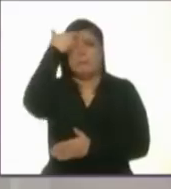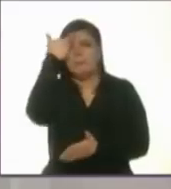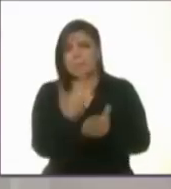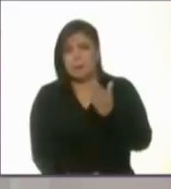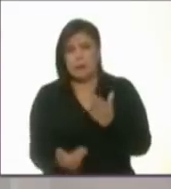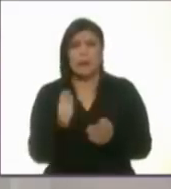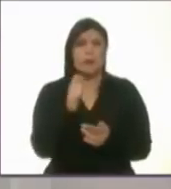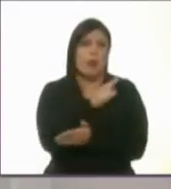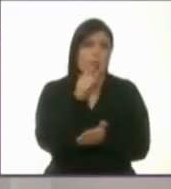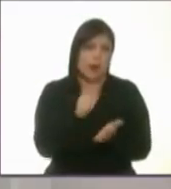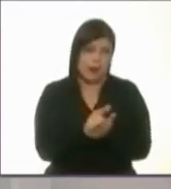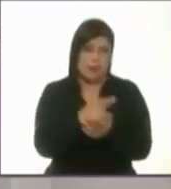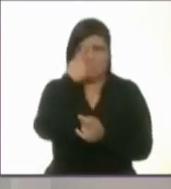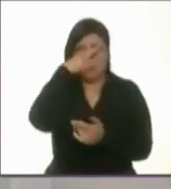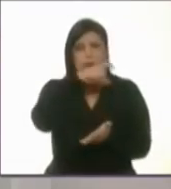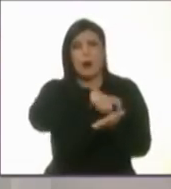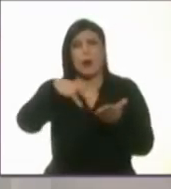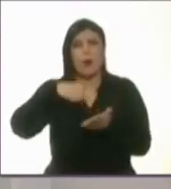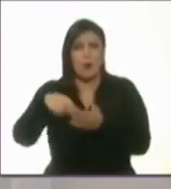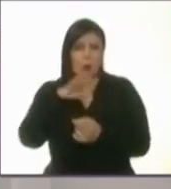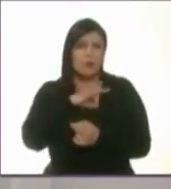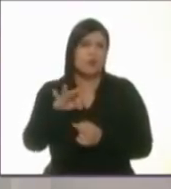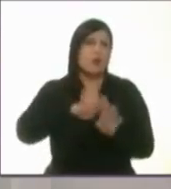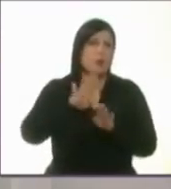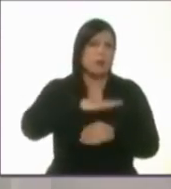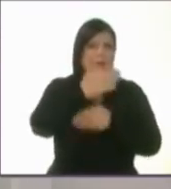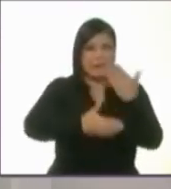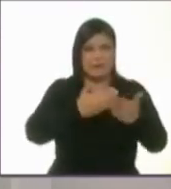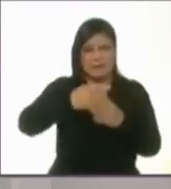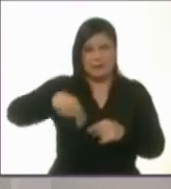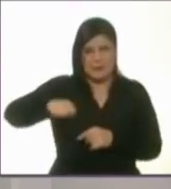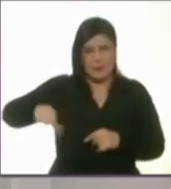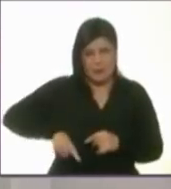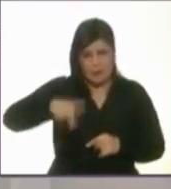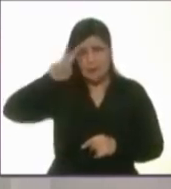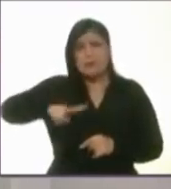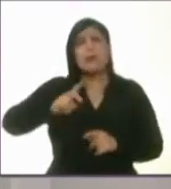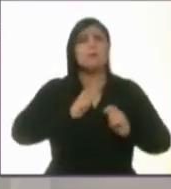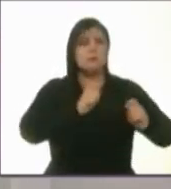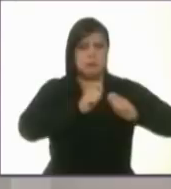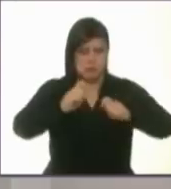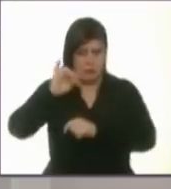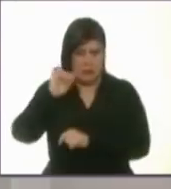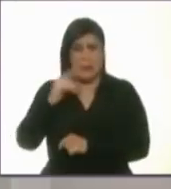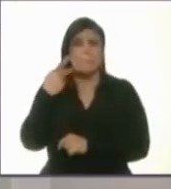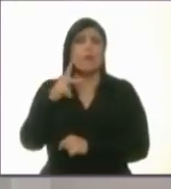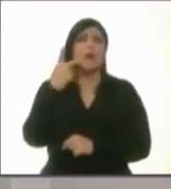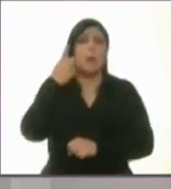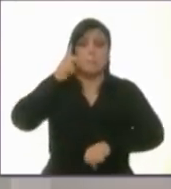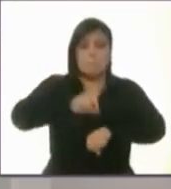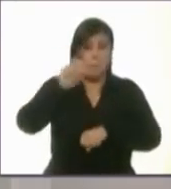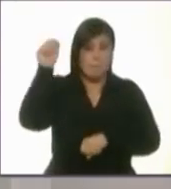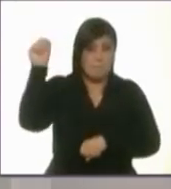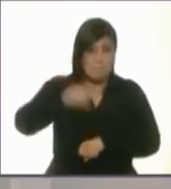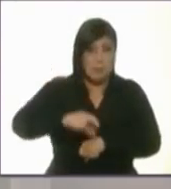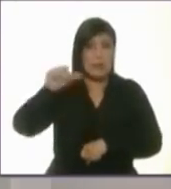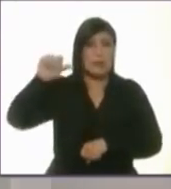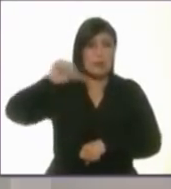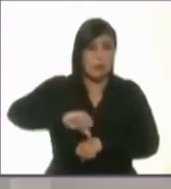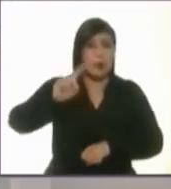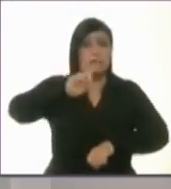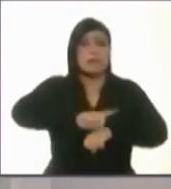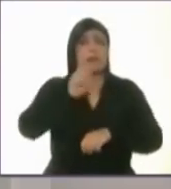la ley de adquisiciones porque sí se otorgan de esa manera, pero hemos conocido de que se da en un mismo día, no una, sino